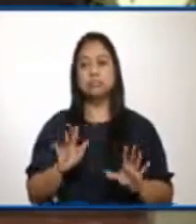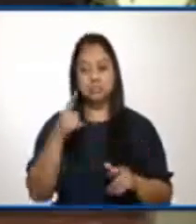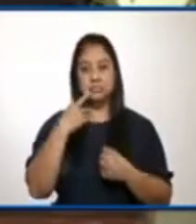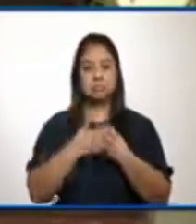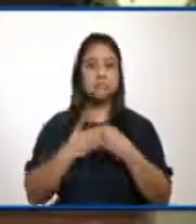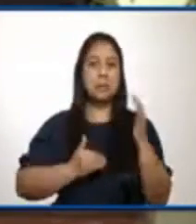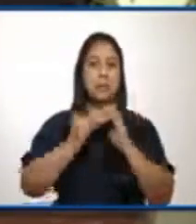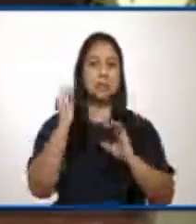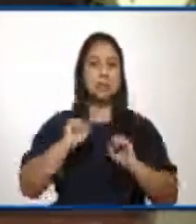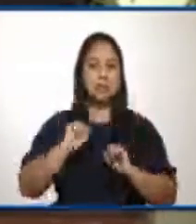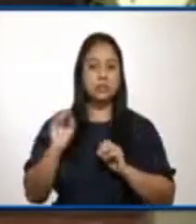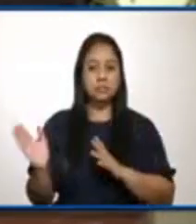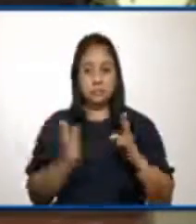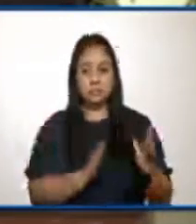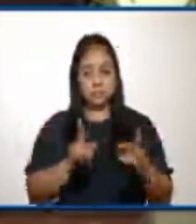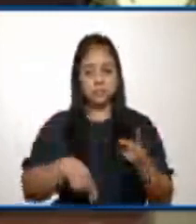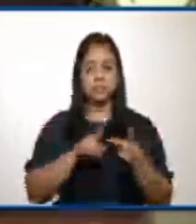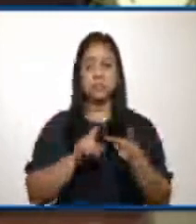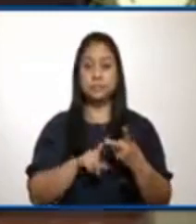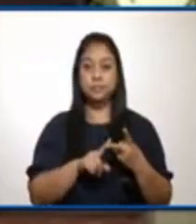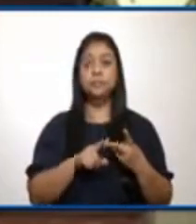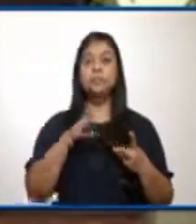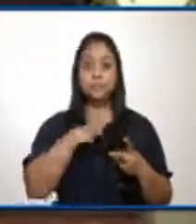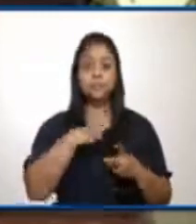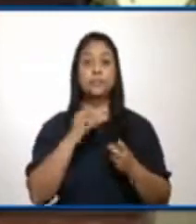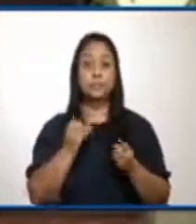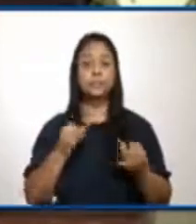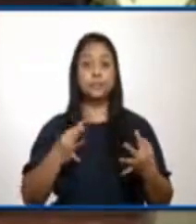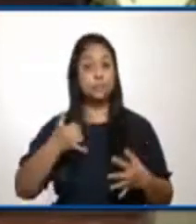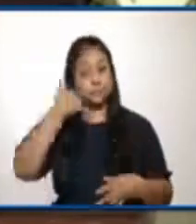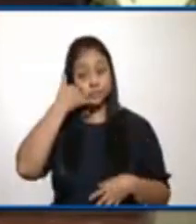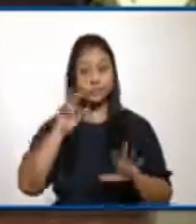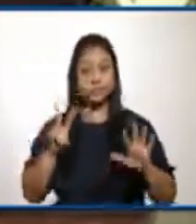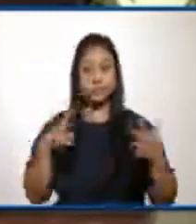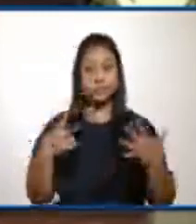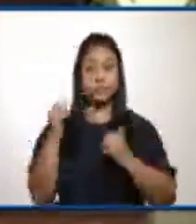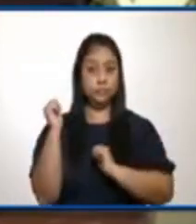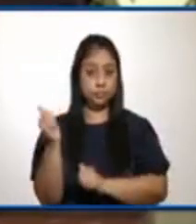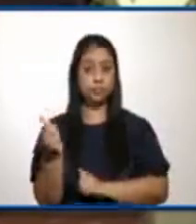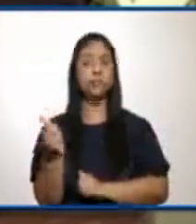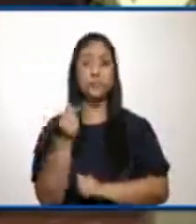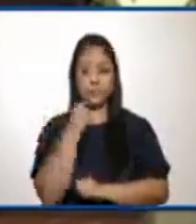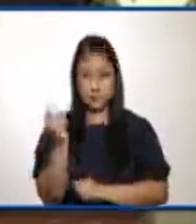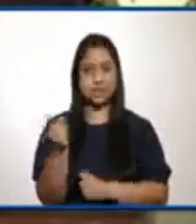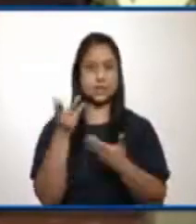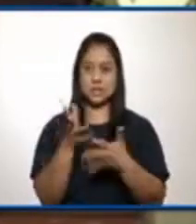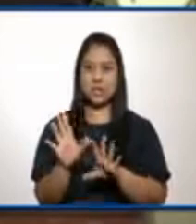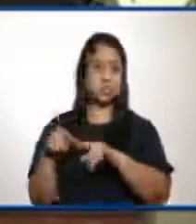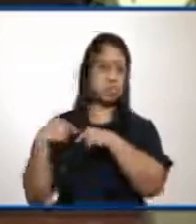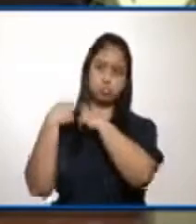En cuanto a la plataforma, sí existe un número telefónico que es el 1715, es el que ha existido